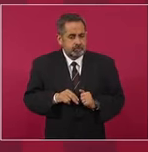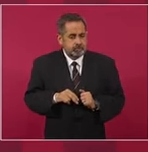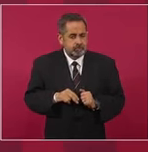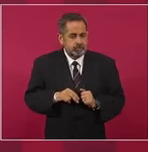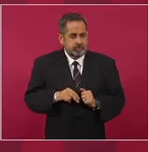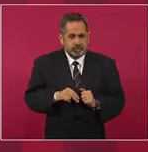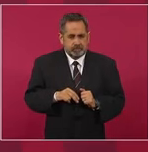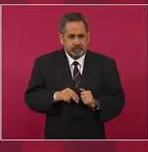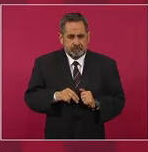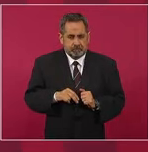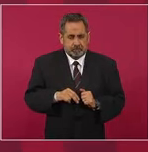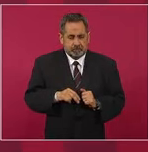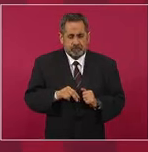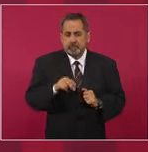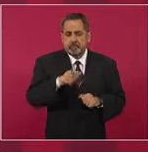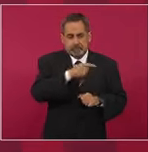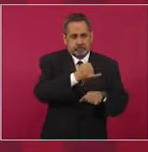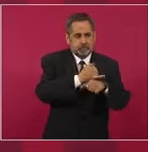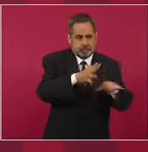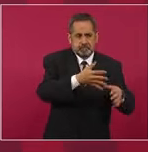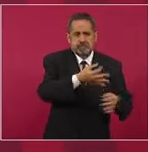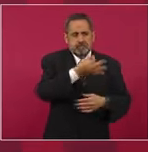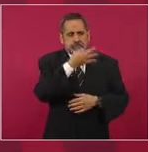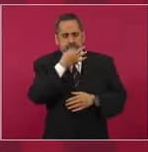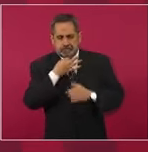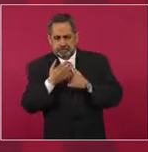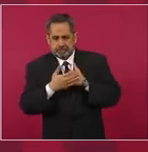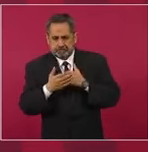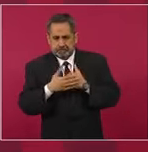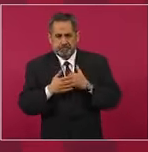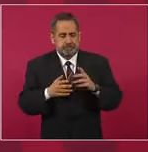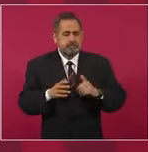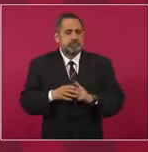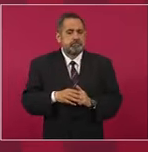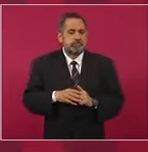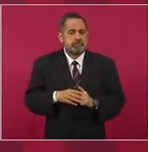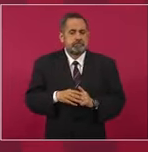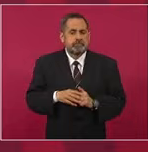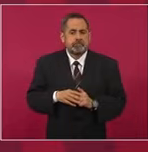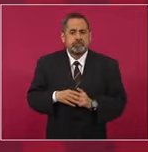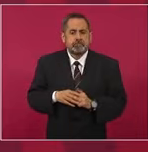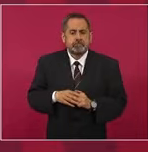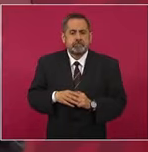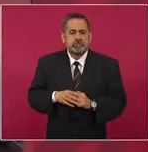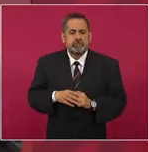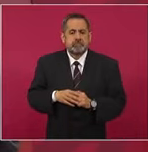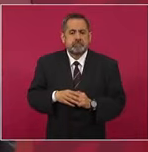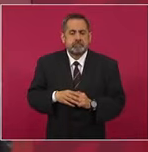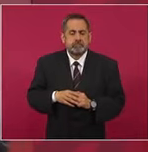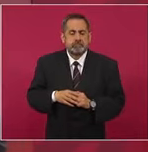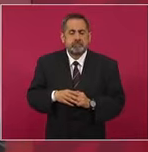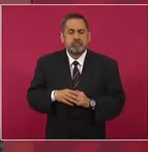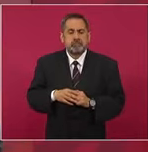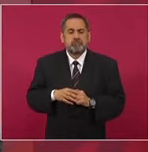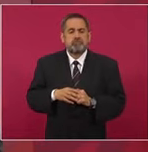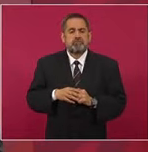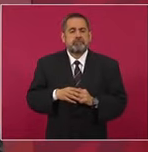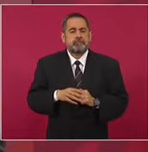Me han informado y lo